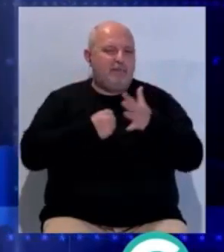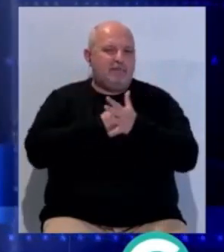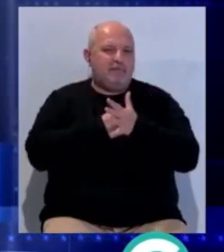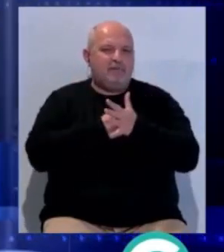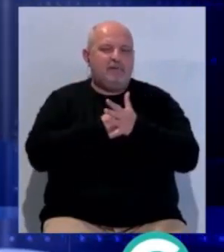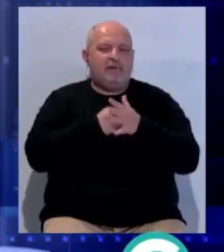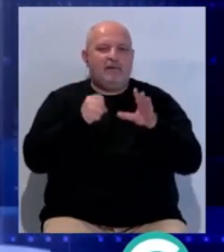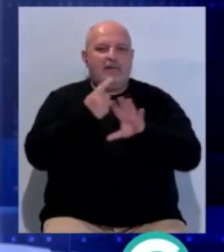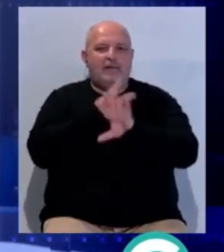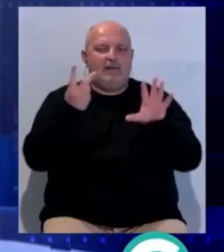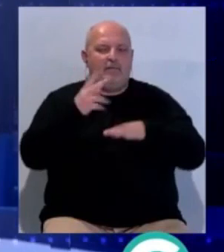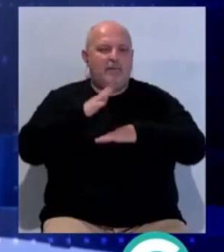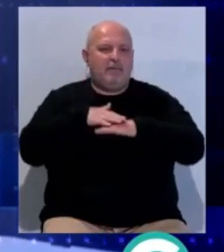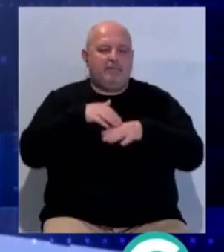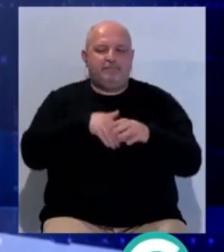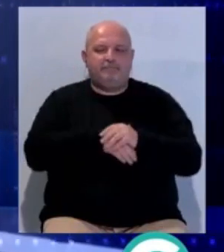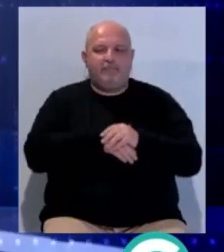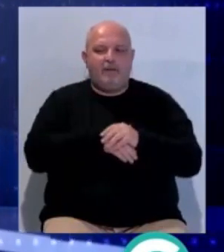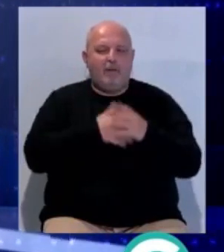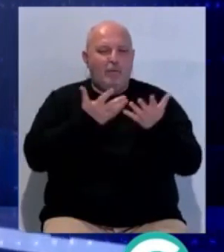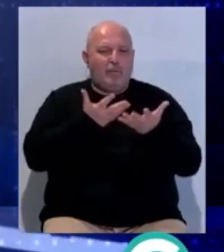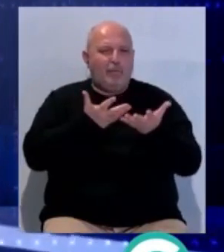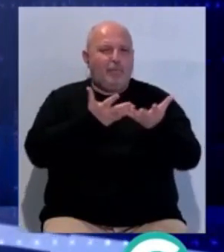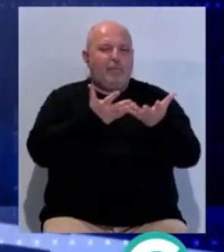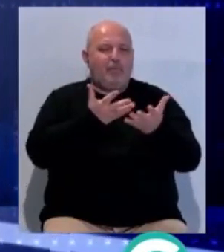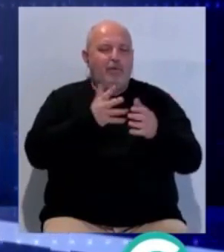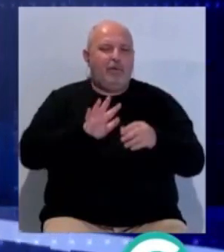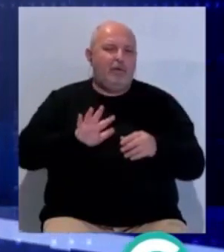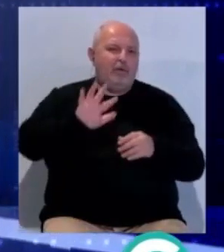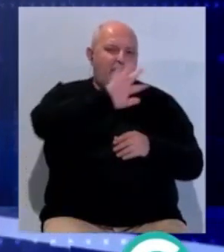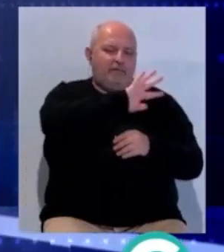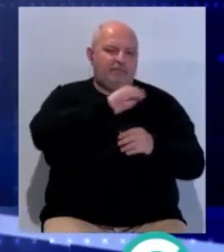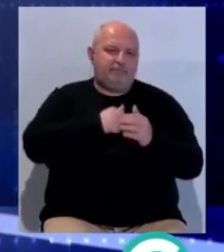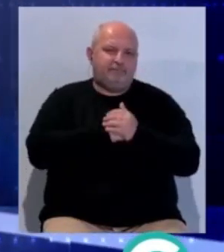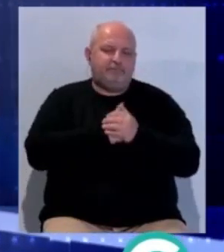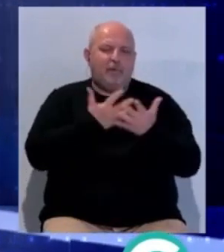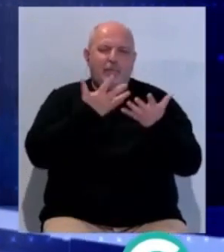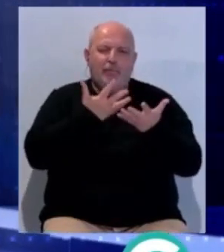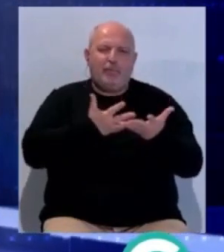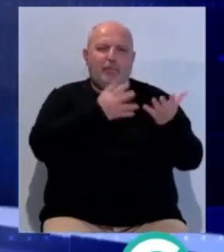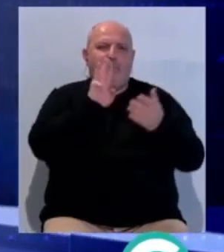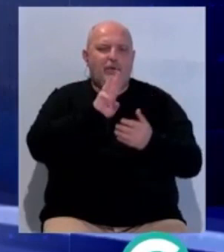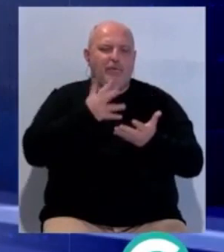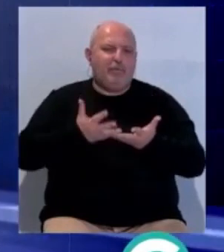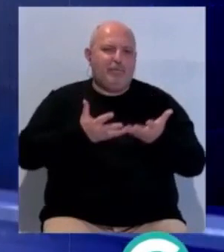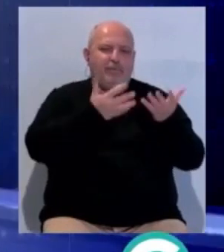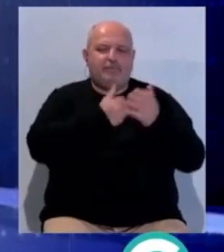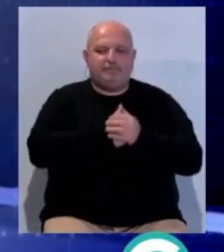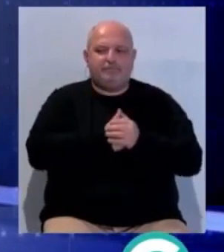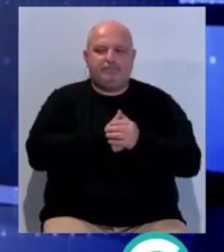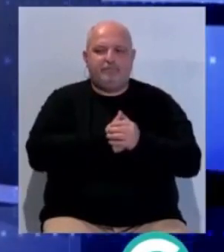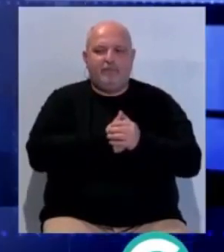máxima y los 17 grados de mínima. Los vientos serán del este y sureste rolando a poniente en el litoral.